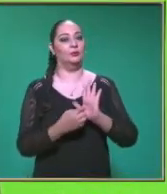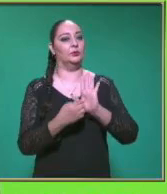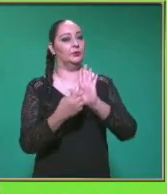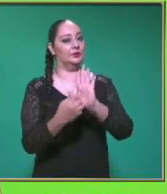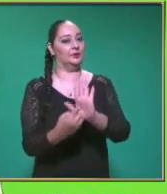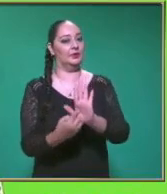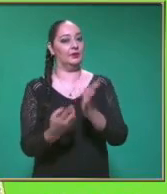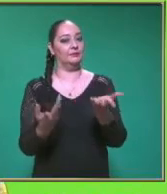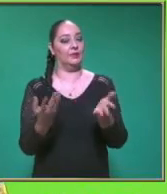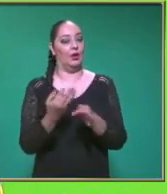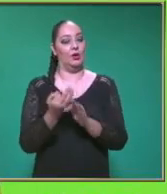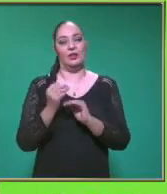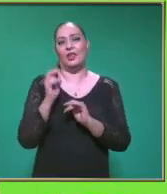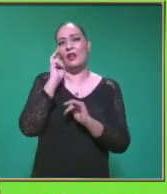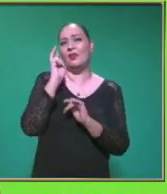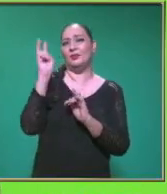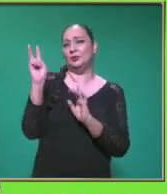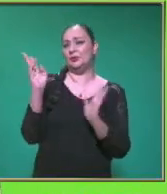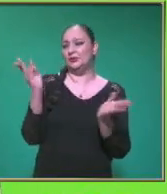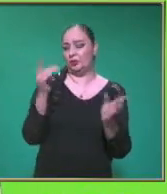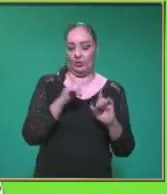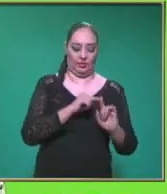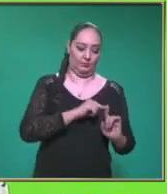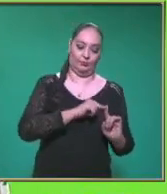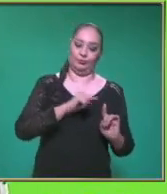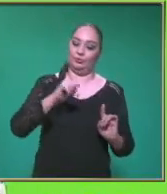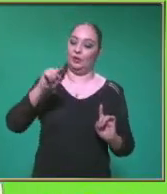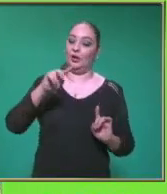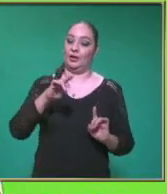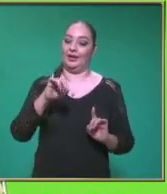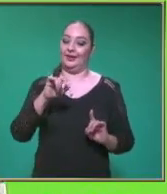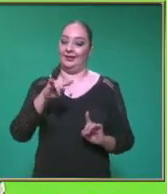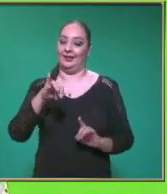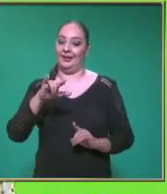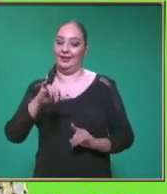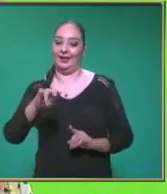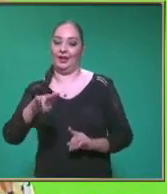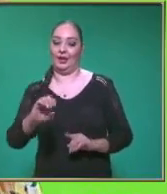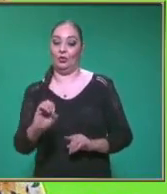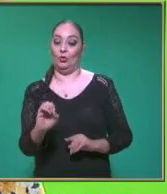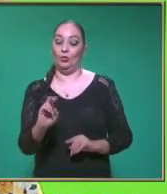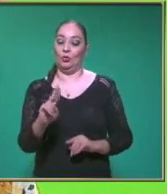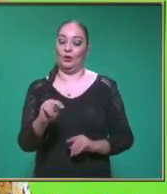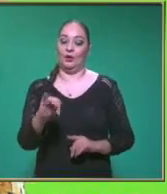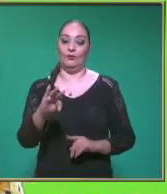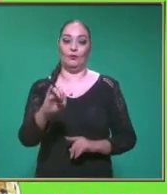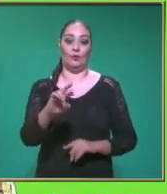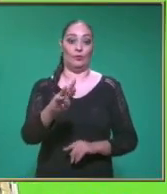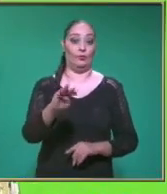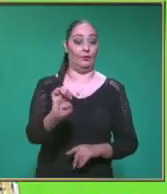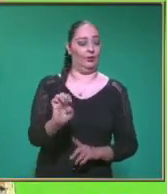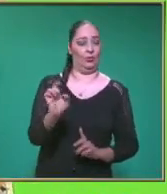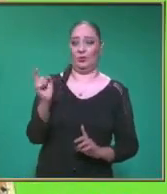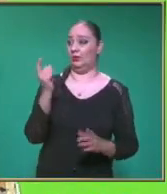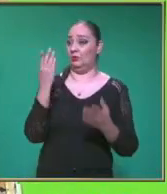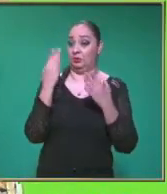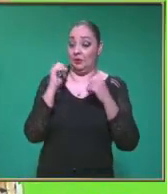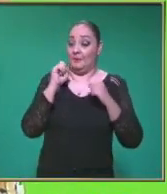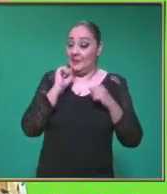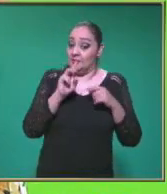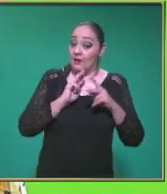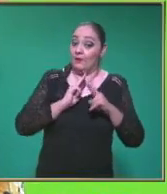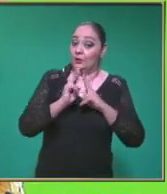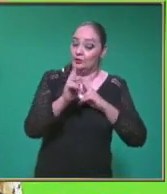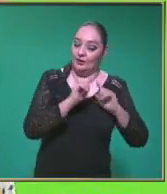Bueno esta es la que Estábamos observando Ahorita Verdad El movimiento Rectilíneo uniforme Que hablábamos de Cuando no varía La velocidad No